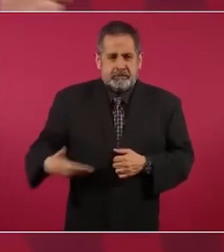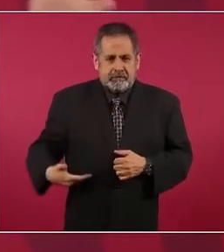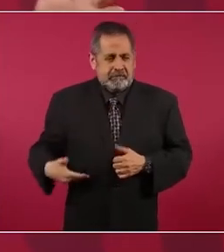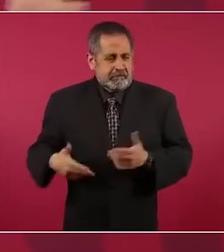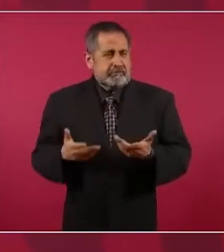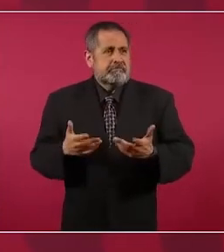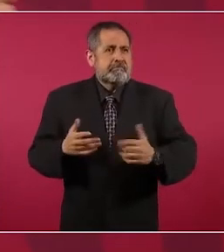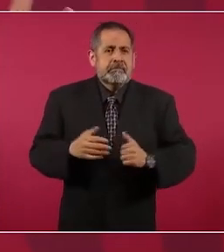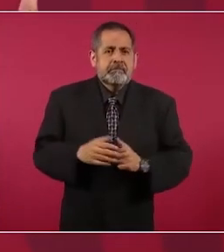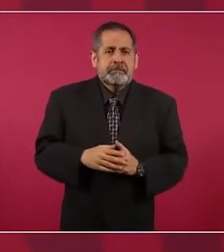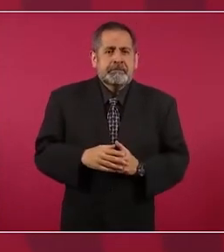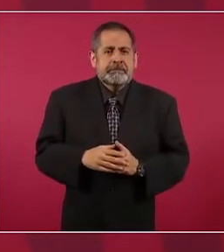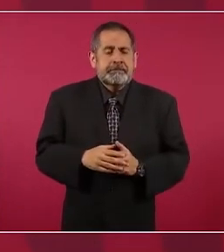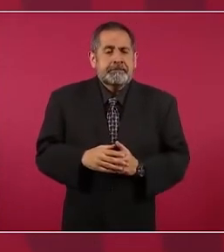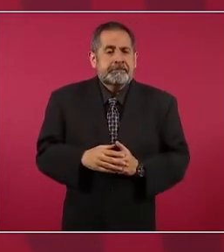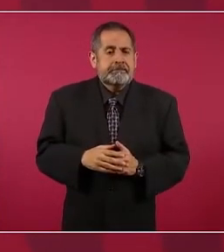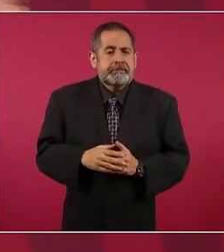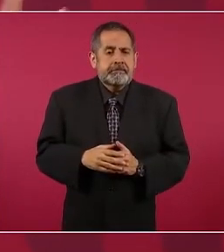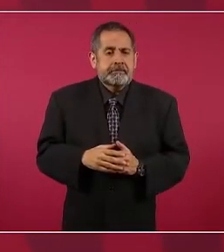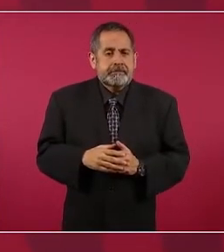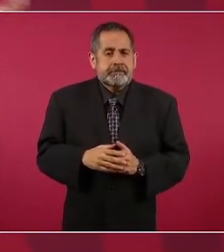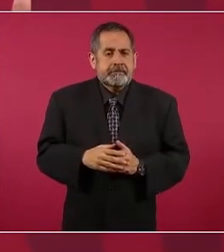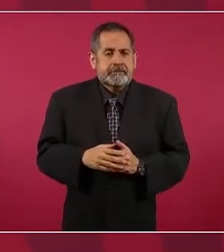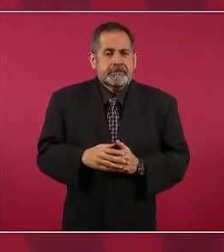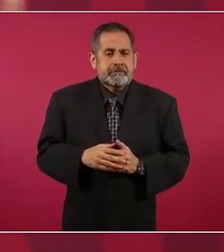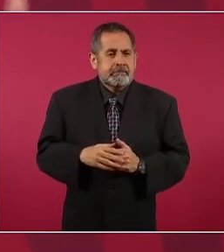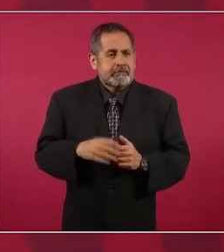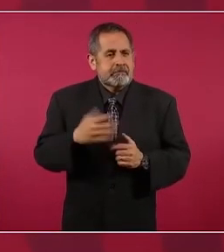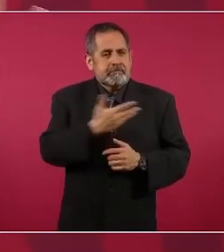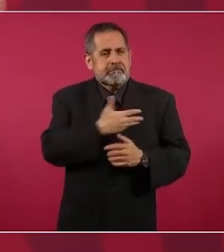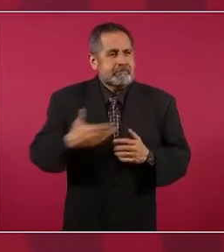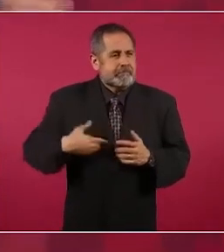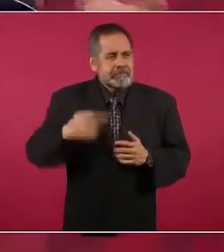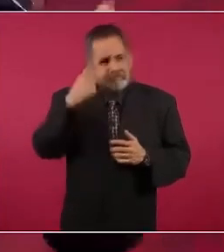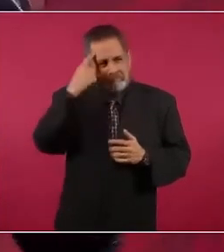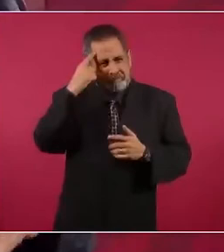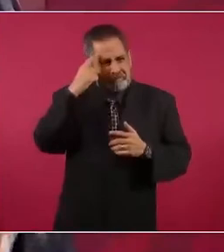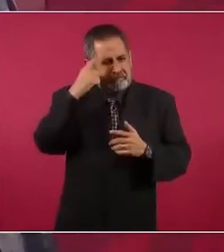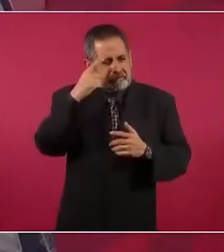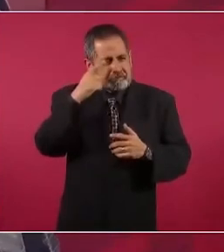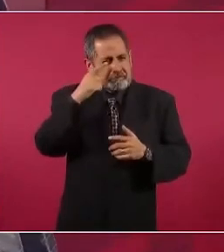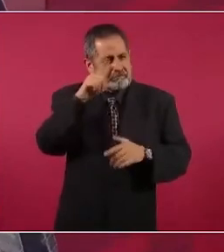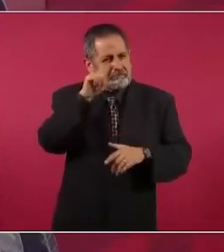muy mediocre que sea,